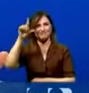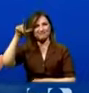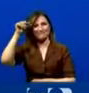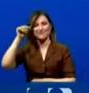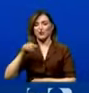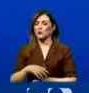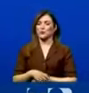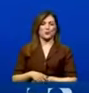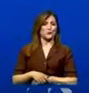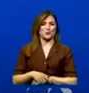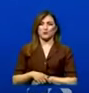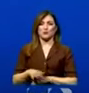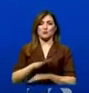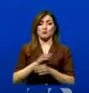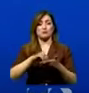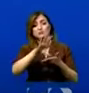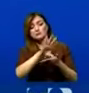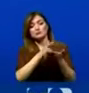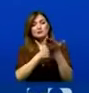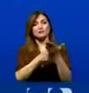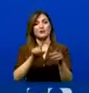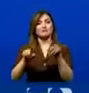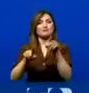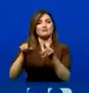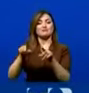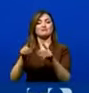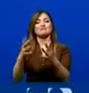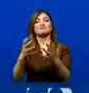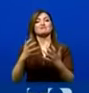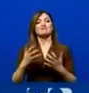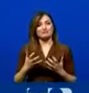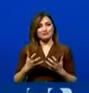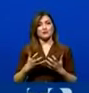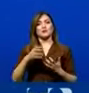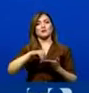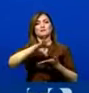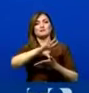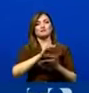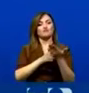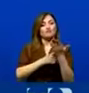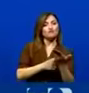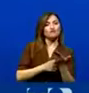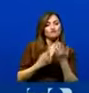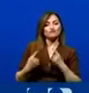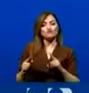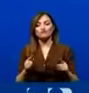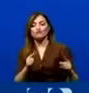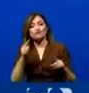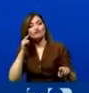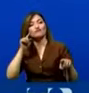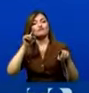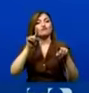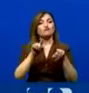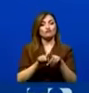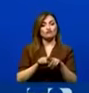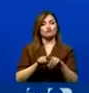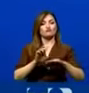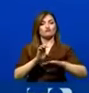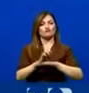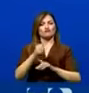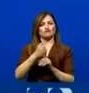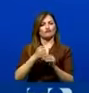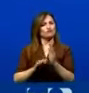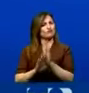circunstancias se ha producido ese hecho, pero lo que buscamos es que exista un consenso que le permita al país salir adelante.